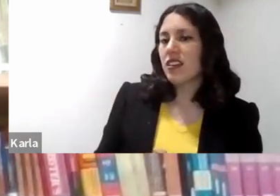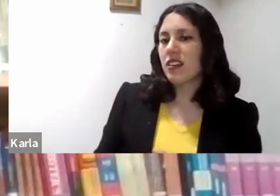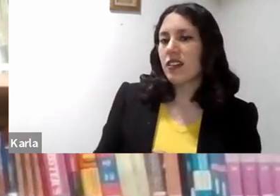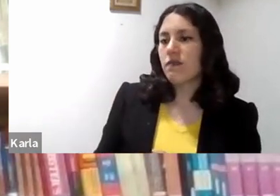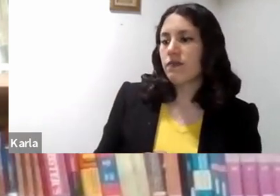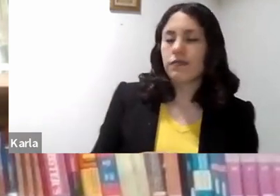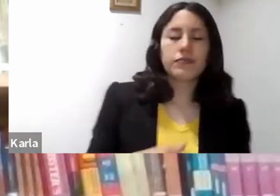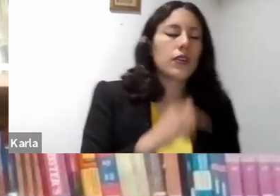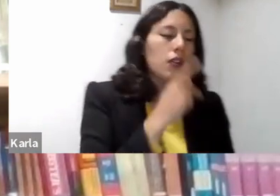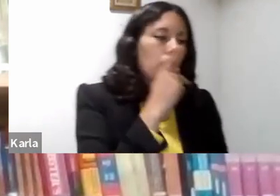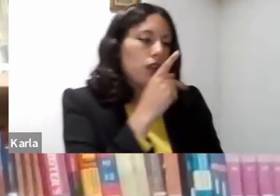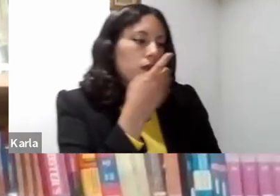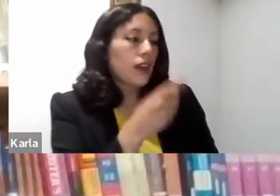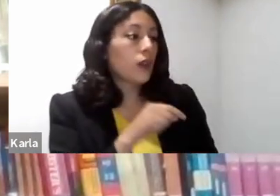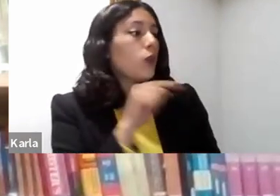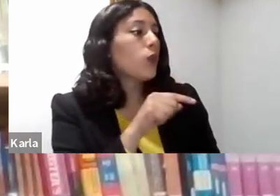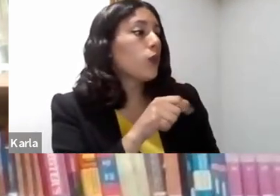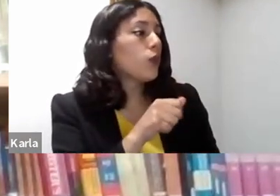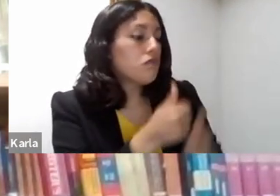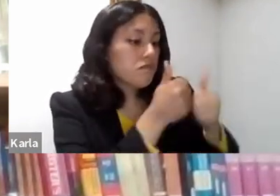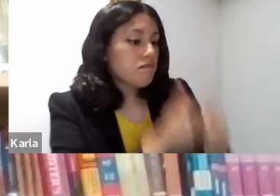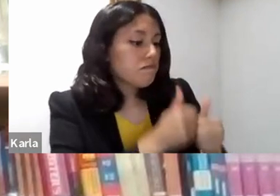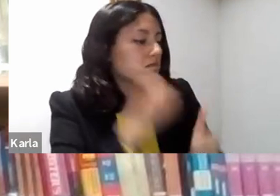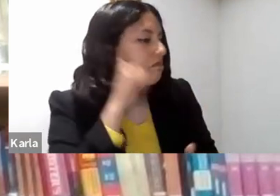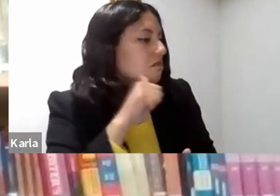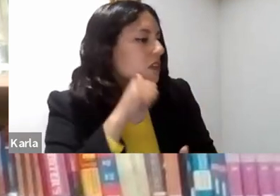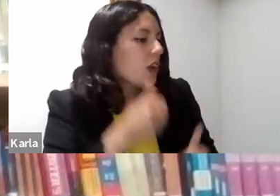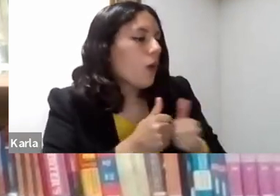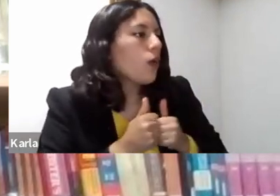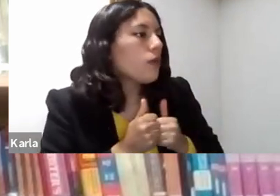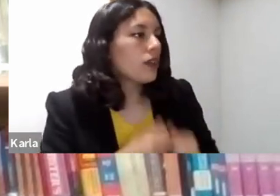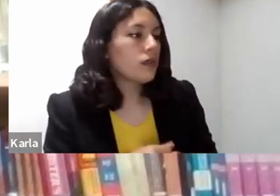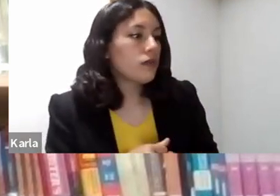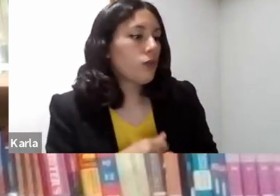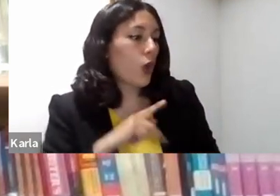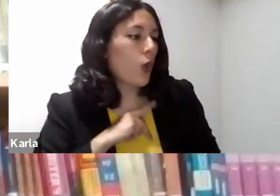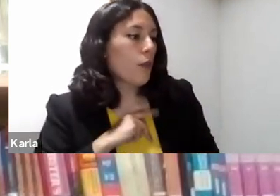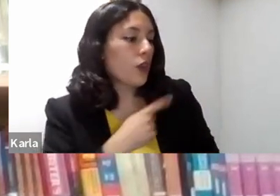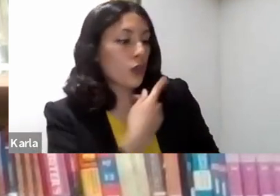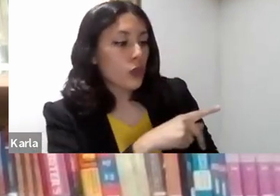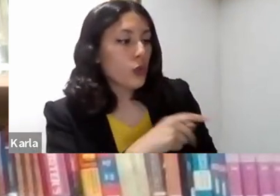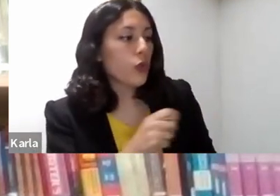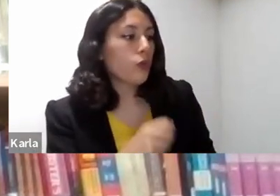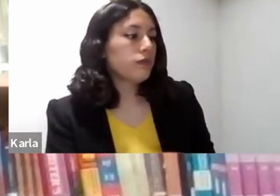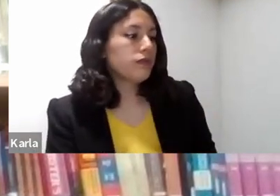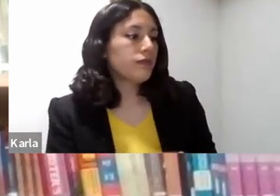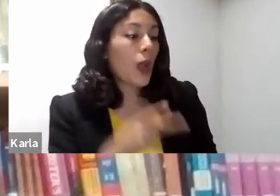tú siempre estás conmigo y todo lo mío es tuyo. Pero era necesario hacer fiesta y revocijarnos,